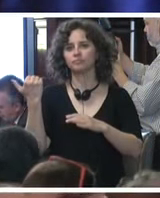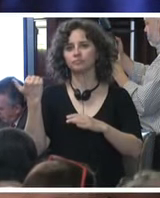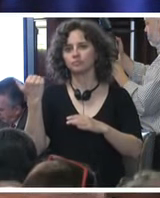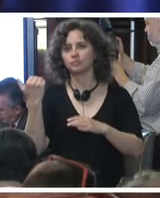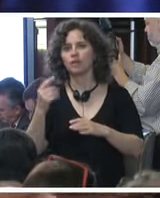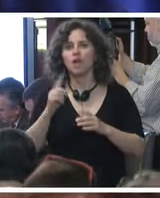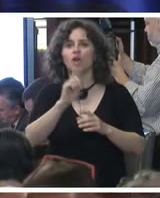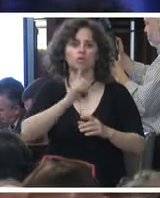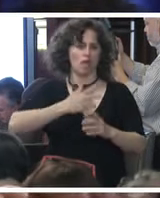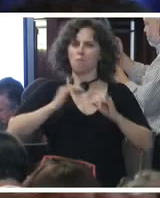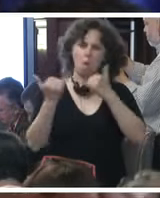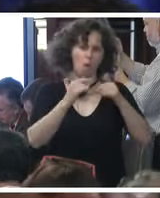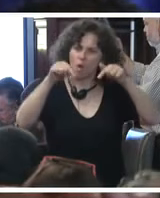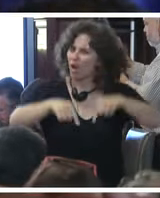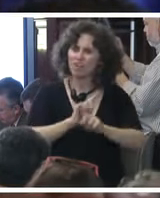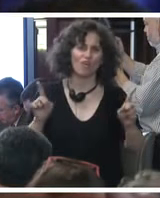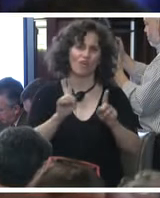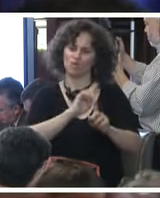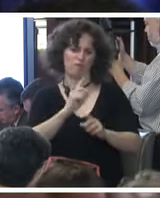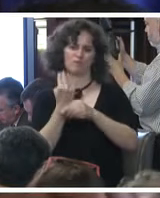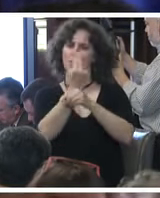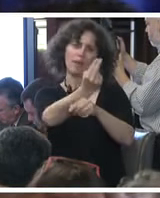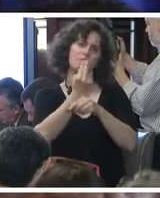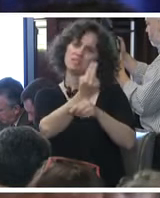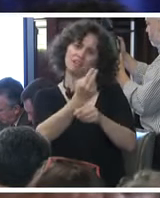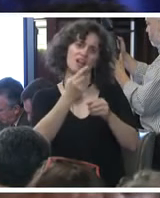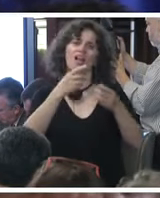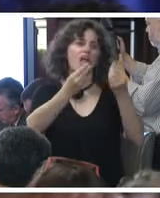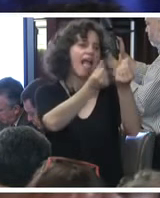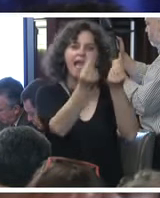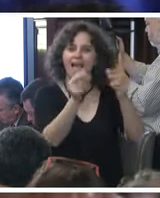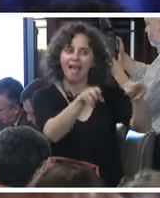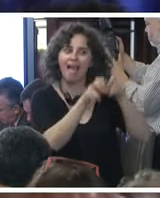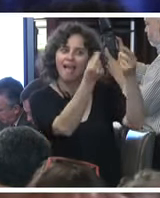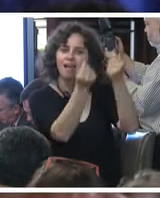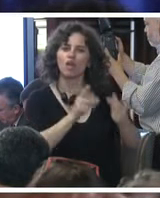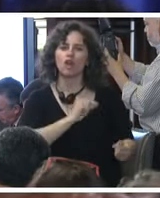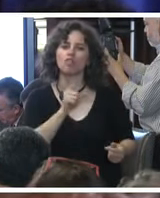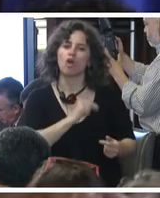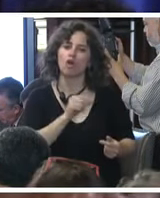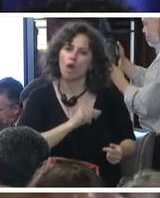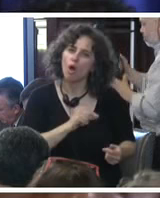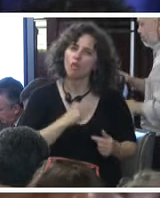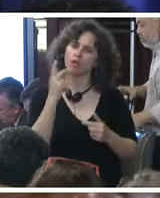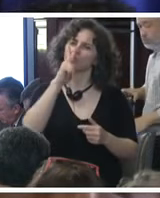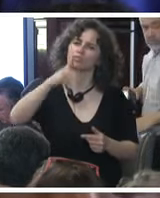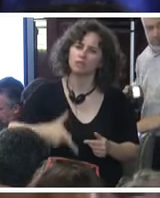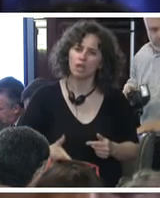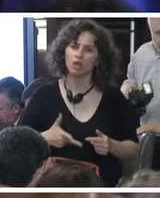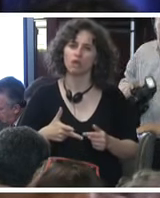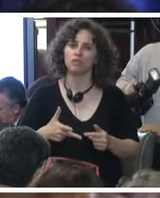No estamos jugando. No vamos a permitir que sigan lucrando con el dolor de nuestros hijos.